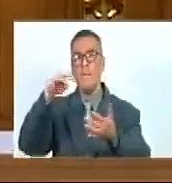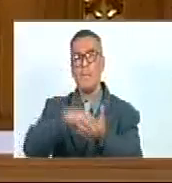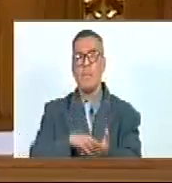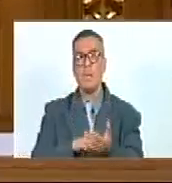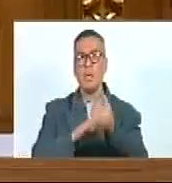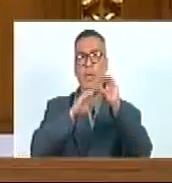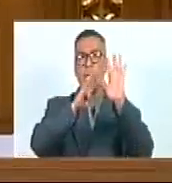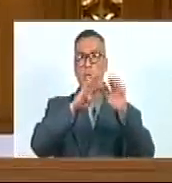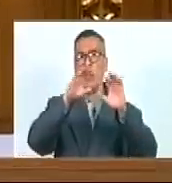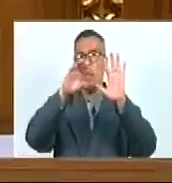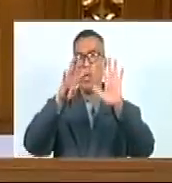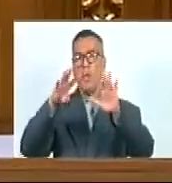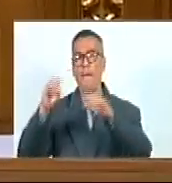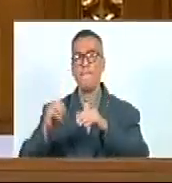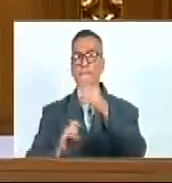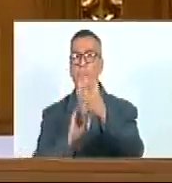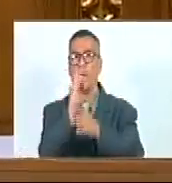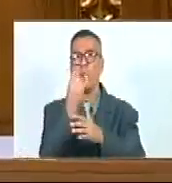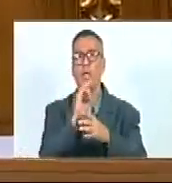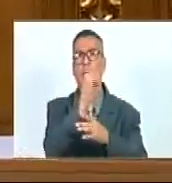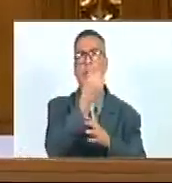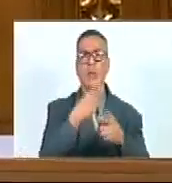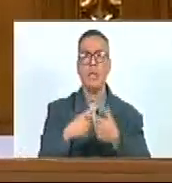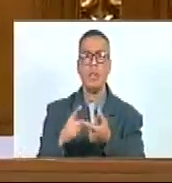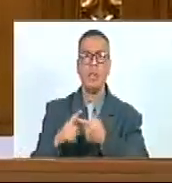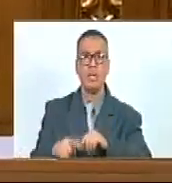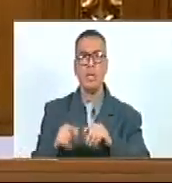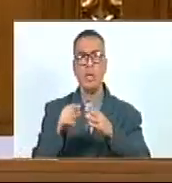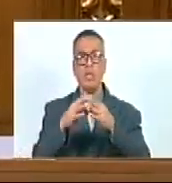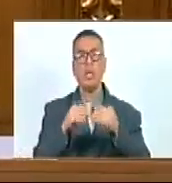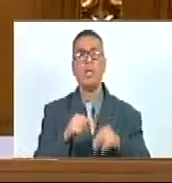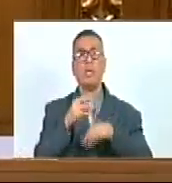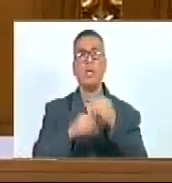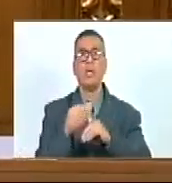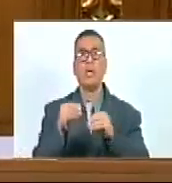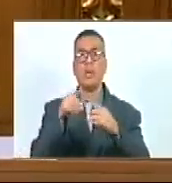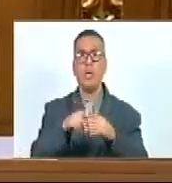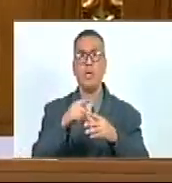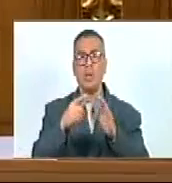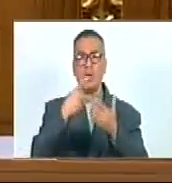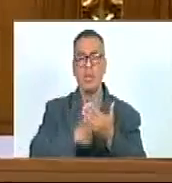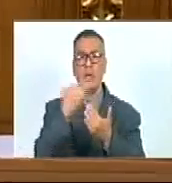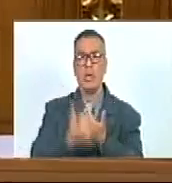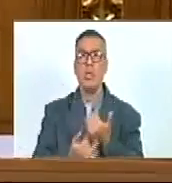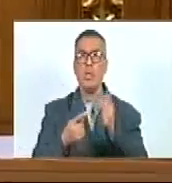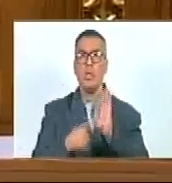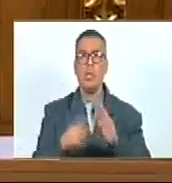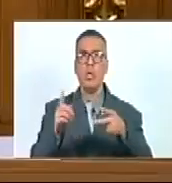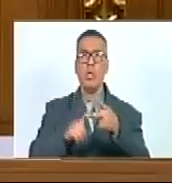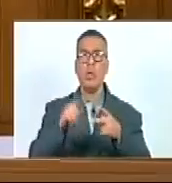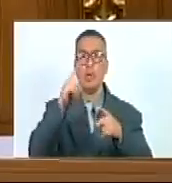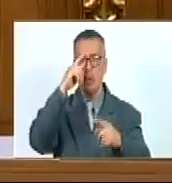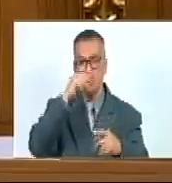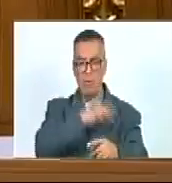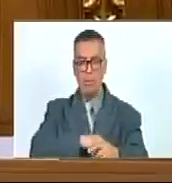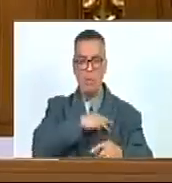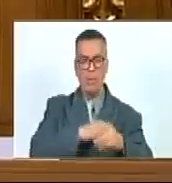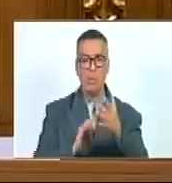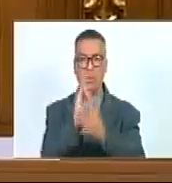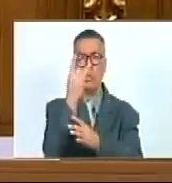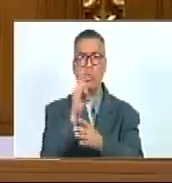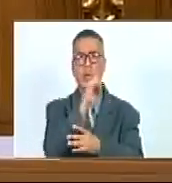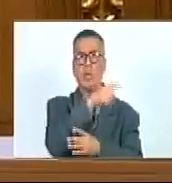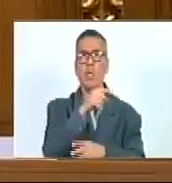990 Árboles De Diferentes Especies Como parte Del programa Denominado Misión Árbol